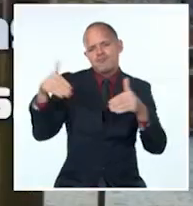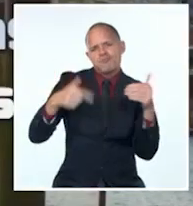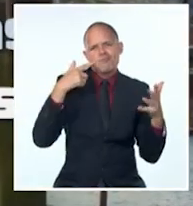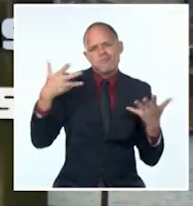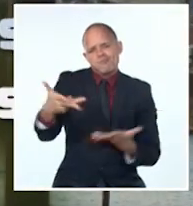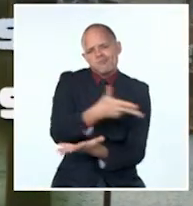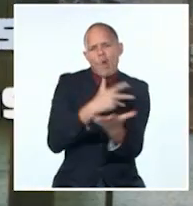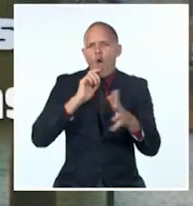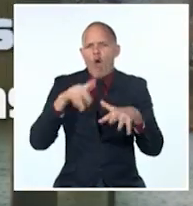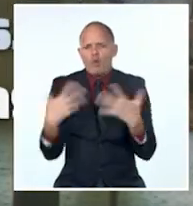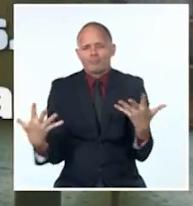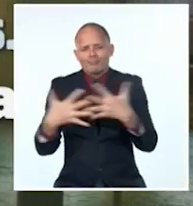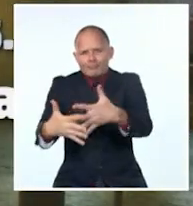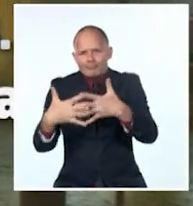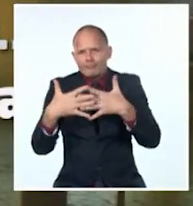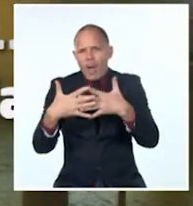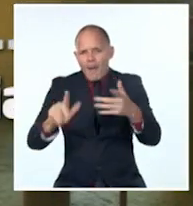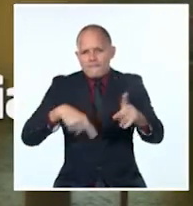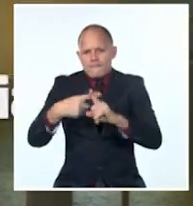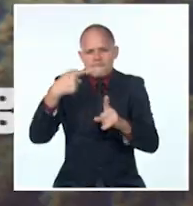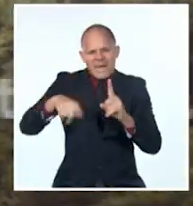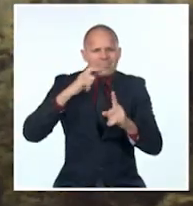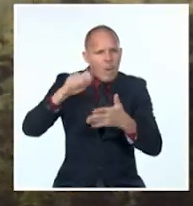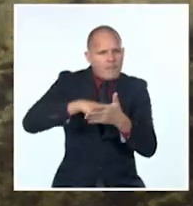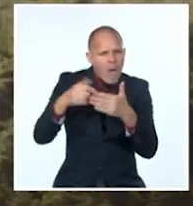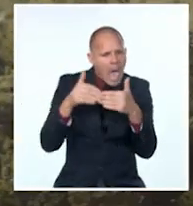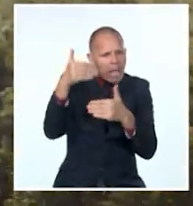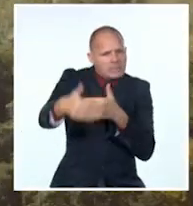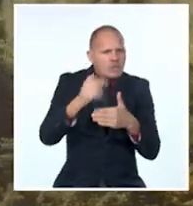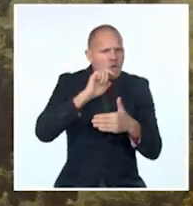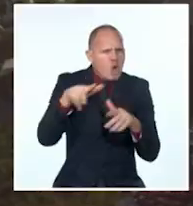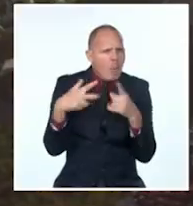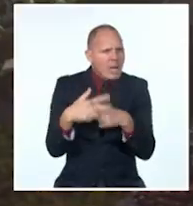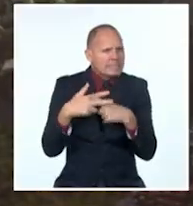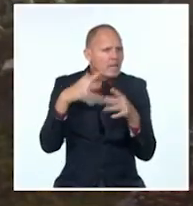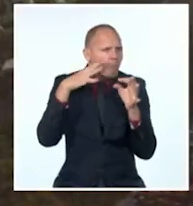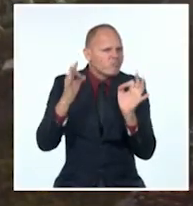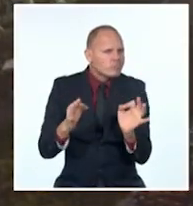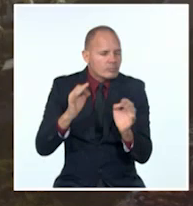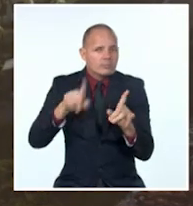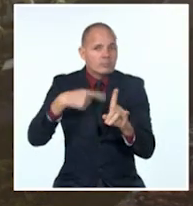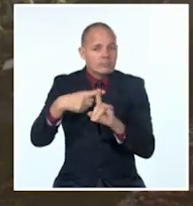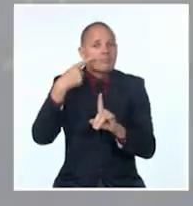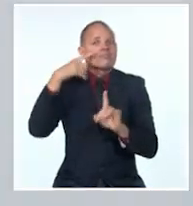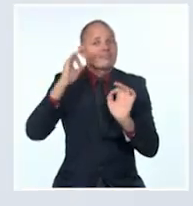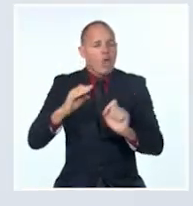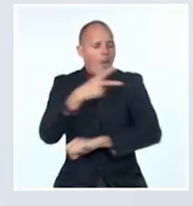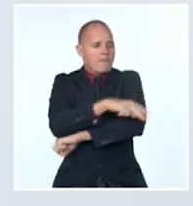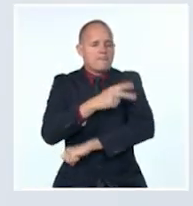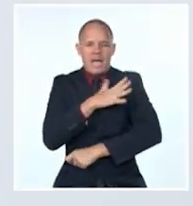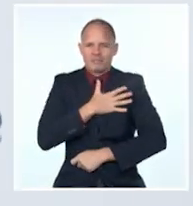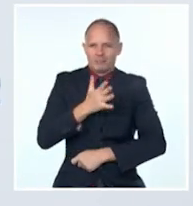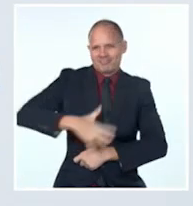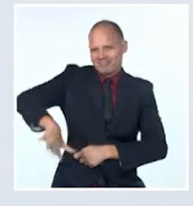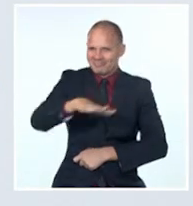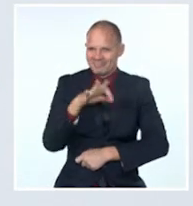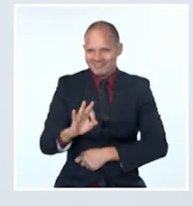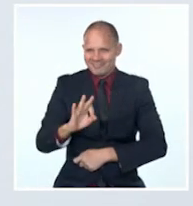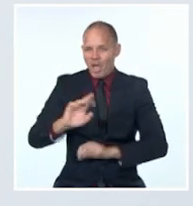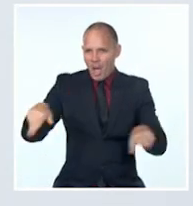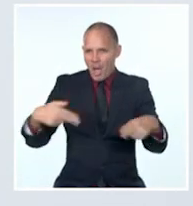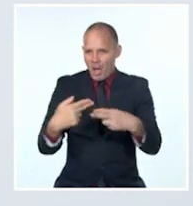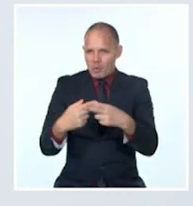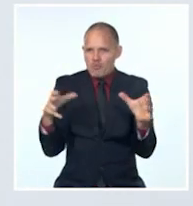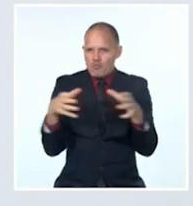fortalecer alianzas y esbozar estrategias para afrontar los desafíos comunes de los países del sur. Cumbre del